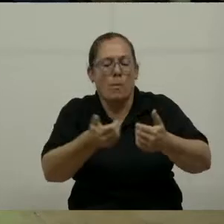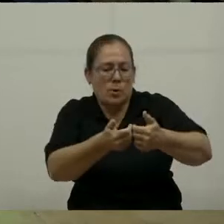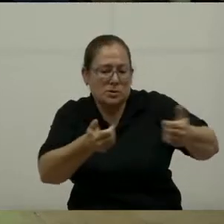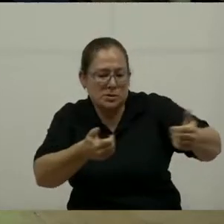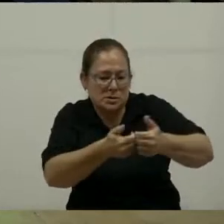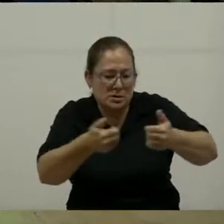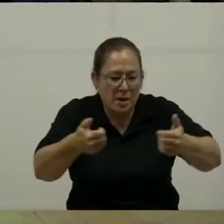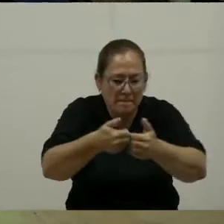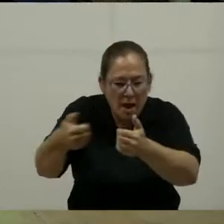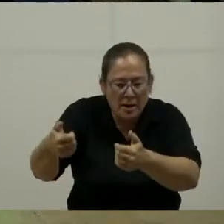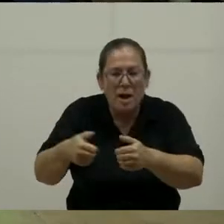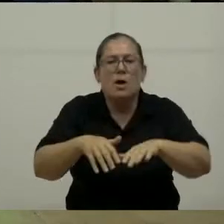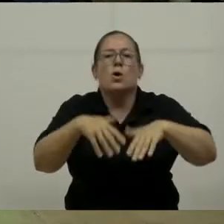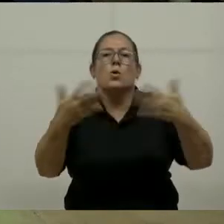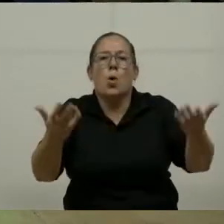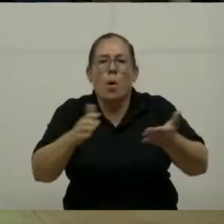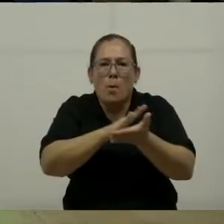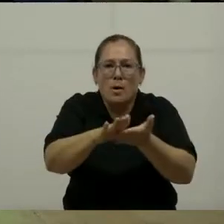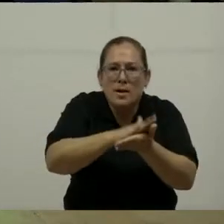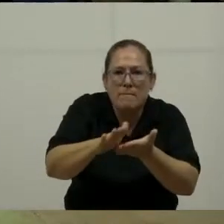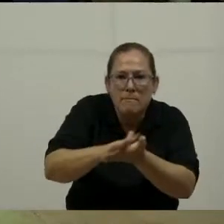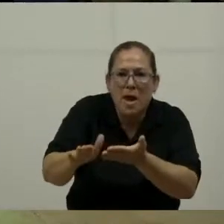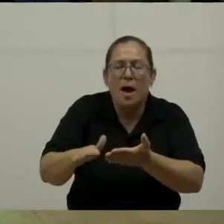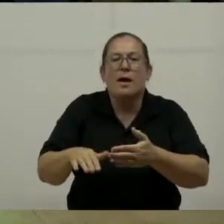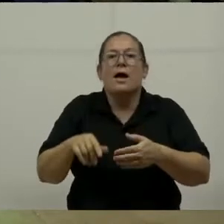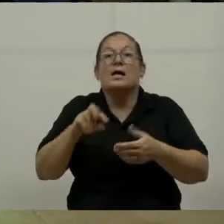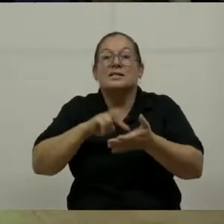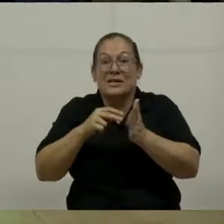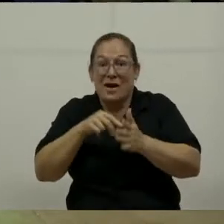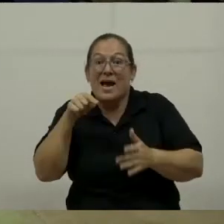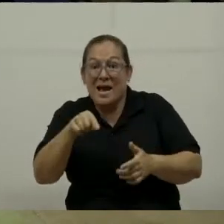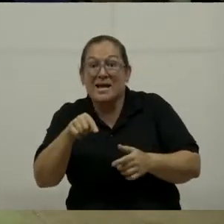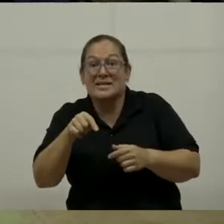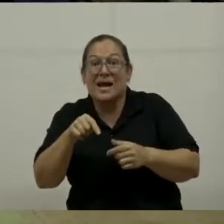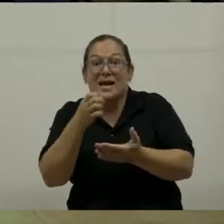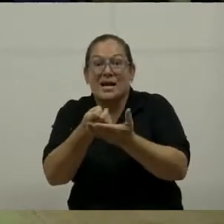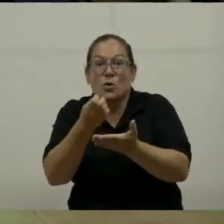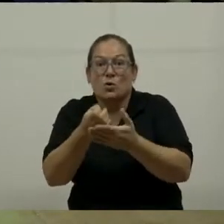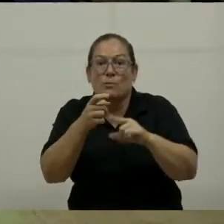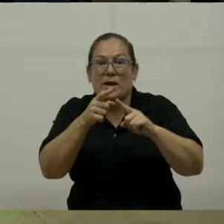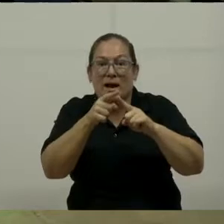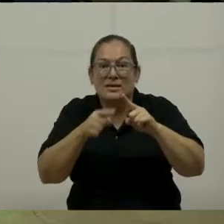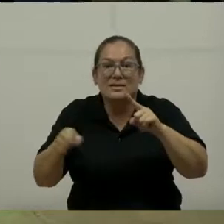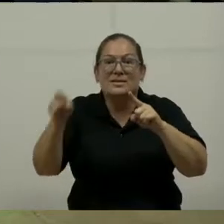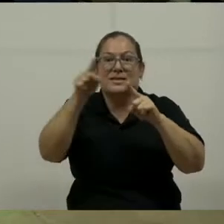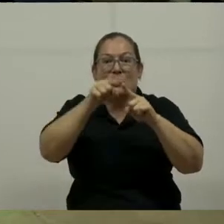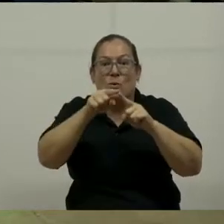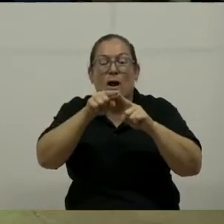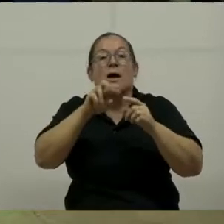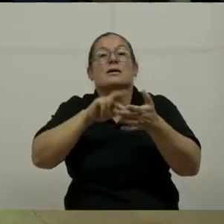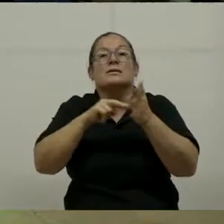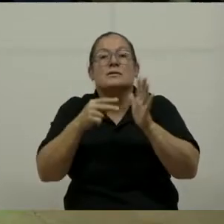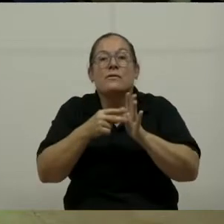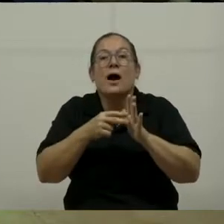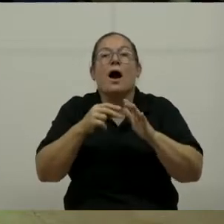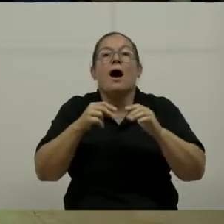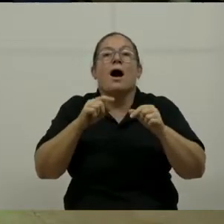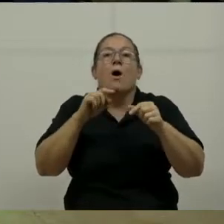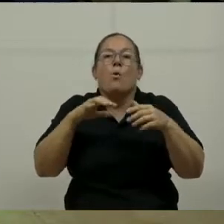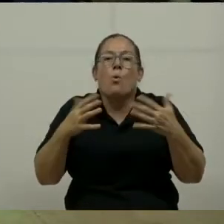circular. Y es esa cultura que necesitamos que todas las regiones del país puedan ir asimilando. La suman.